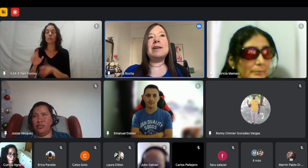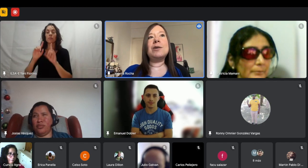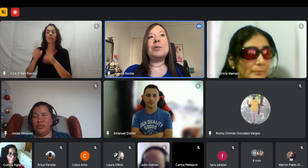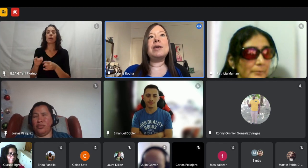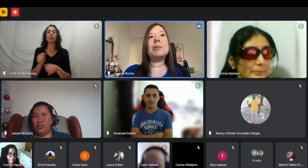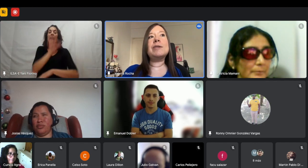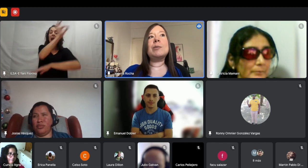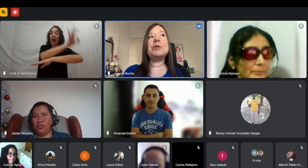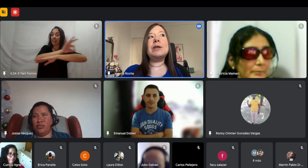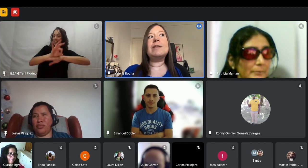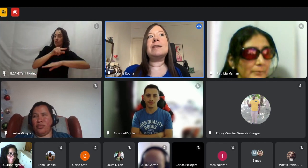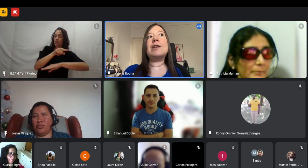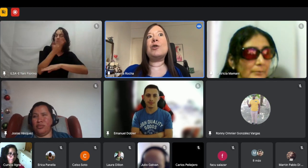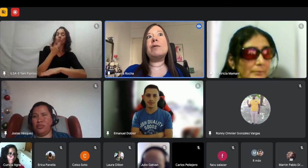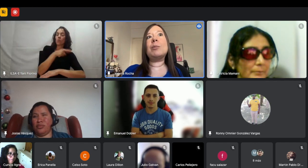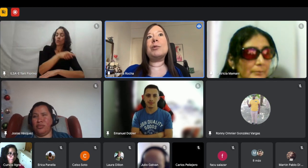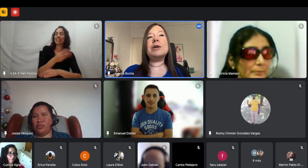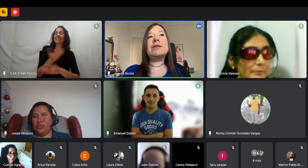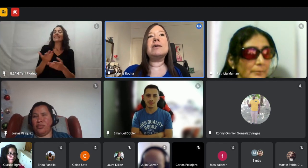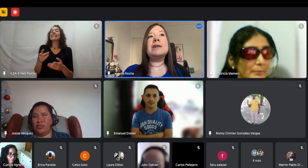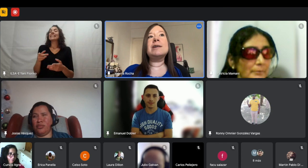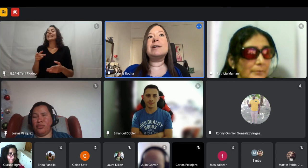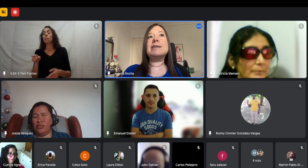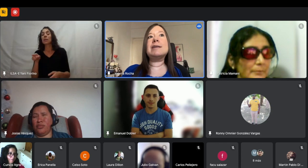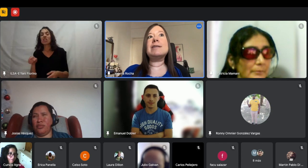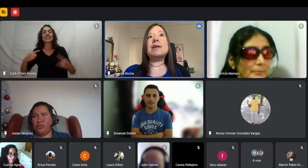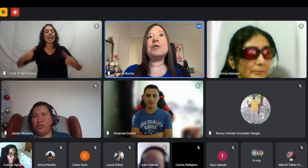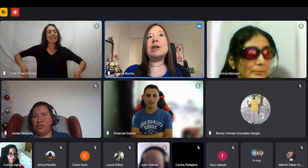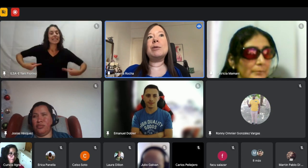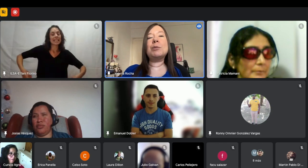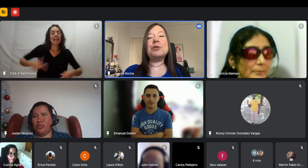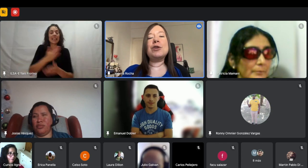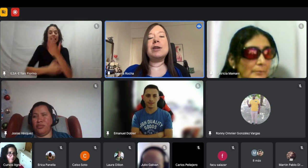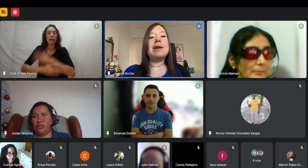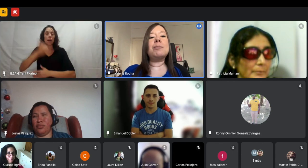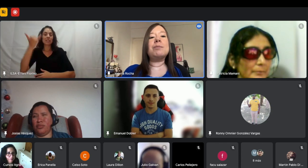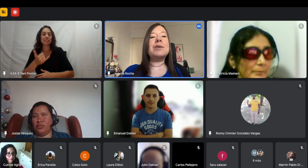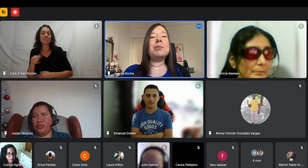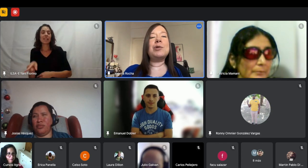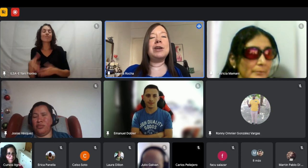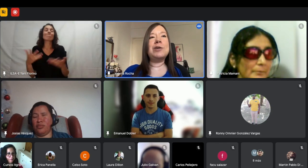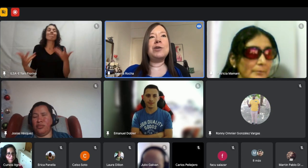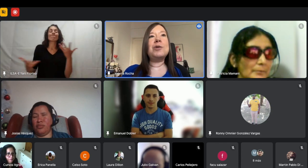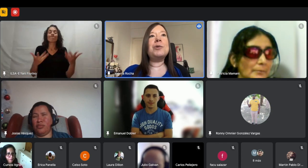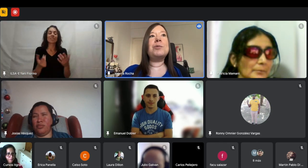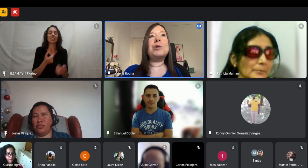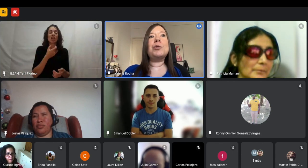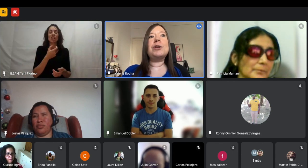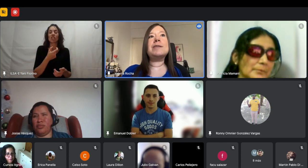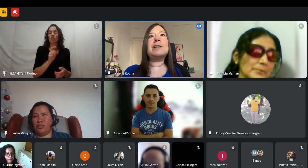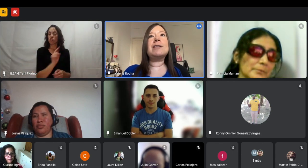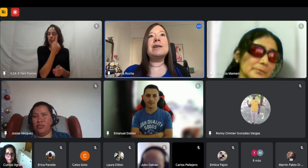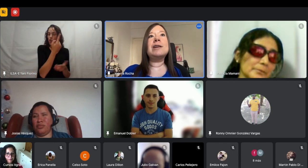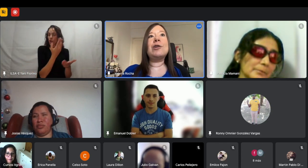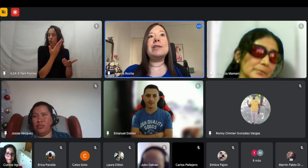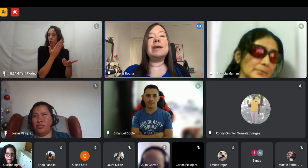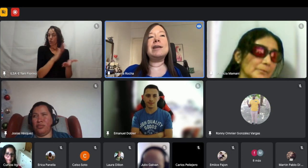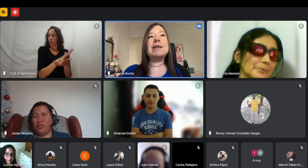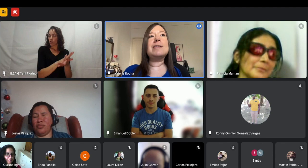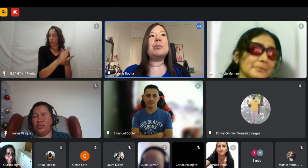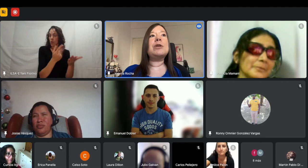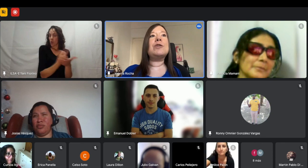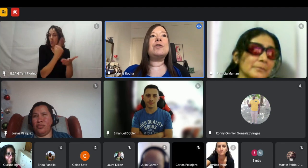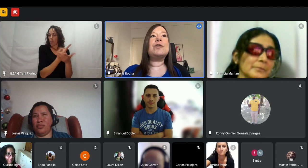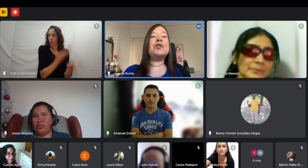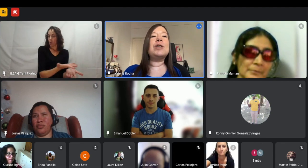como que yo sentía que con una discapacidad motriz quizás no iba a poder este desarrollarme como yo quería porque no no uno podría hacer lo